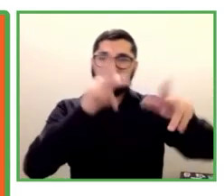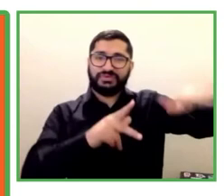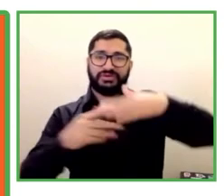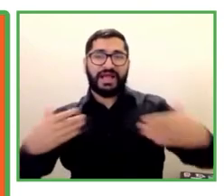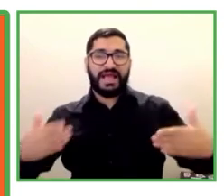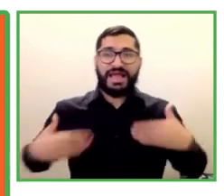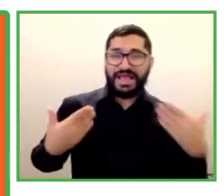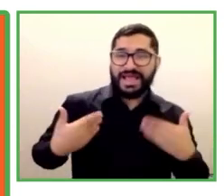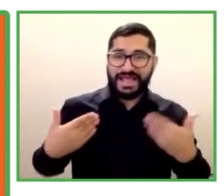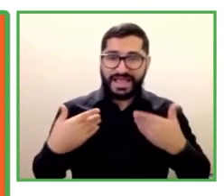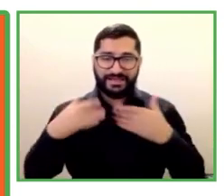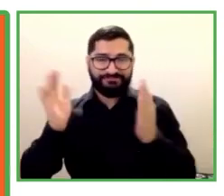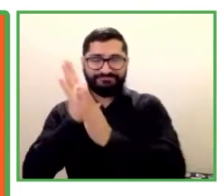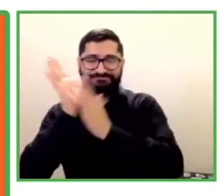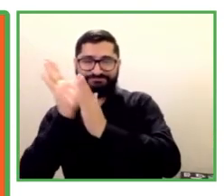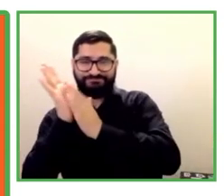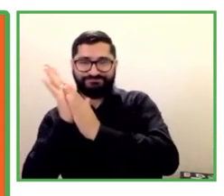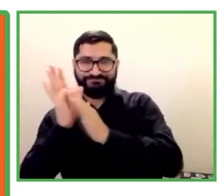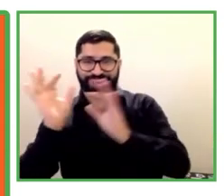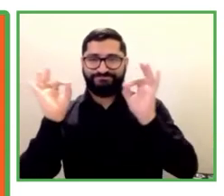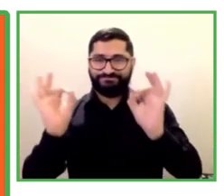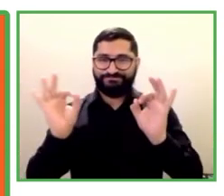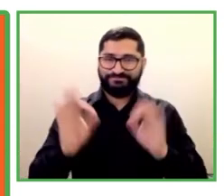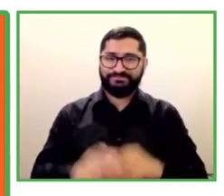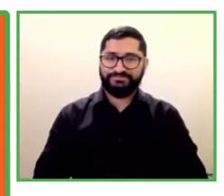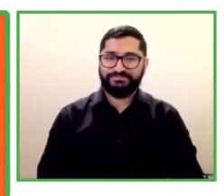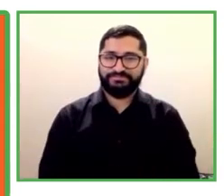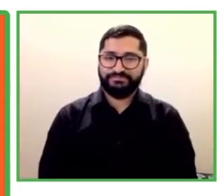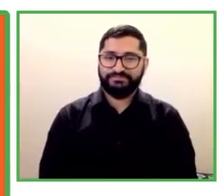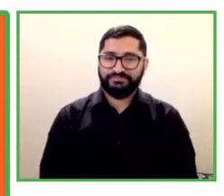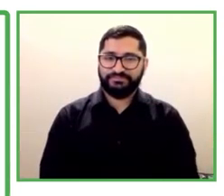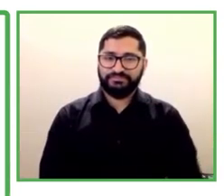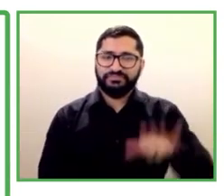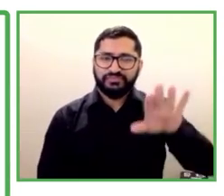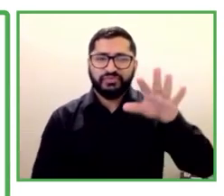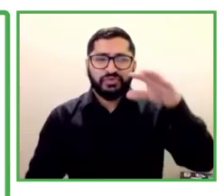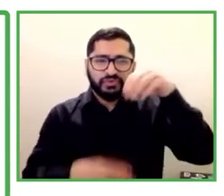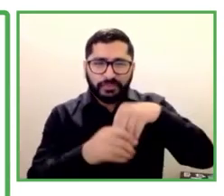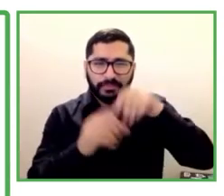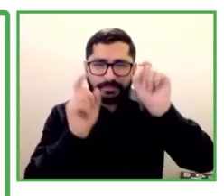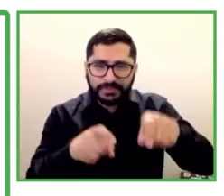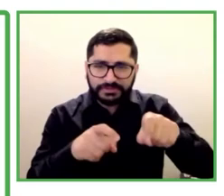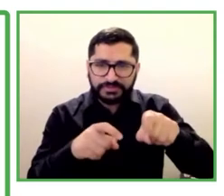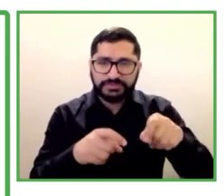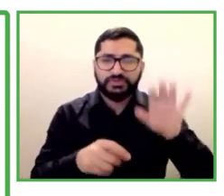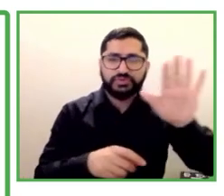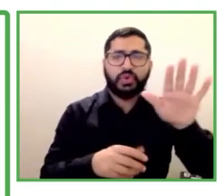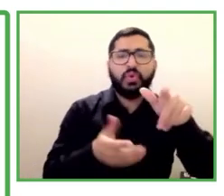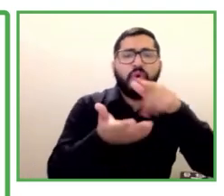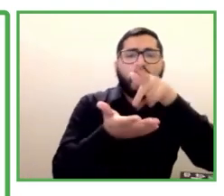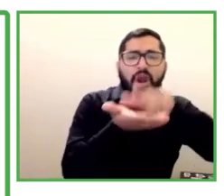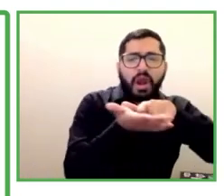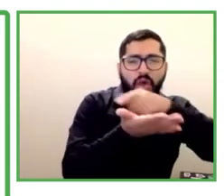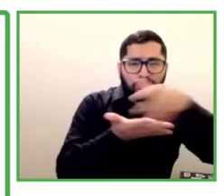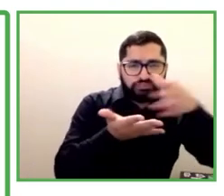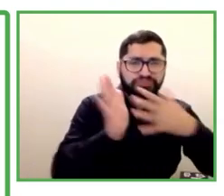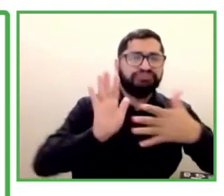el idioma o la lengua de señas. Bajen, Vemka.